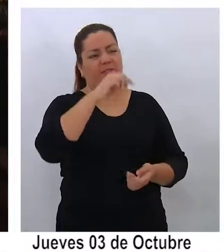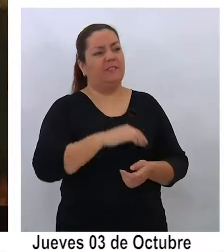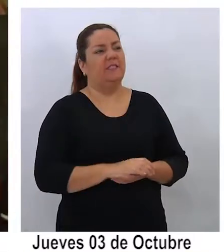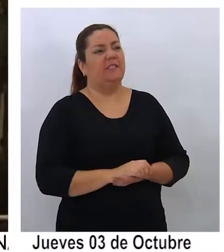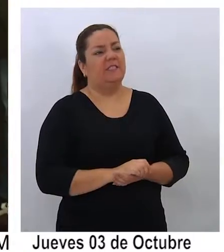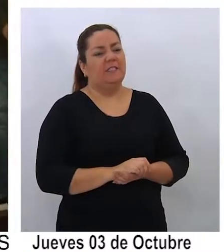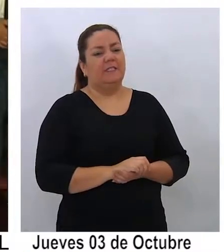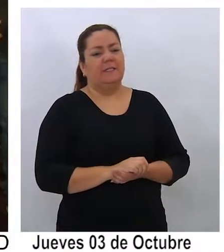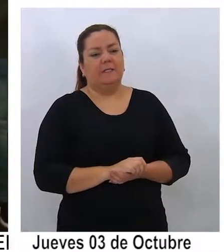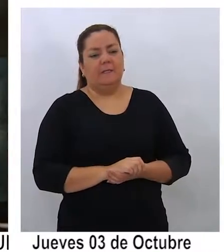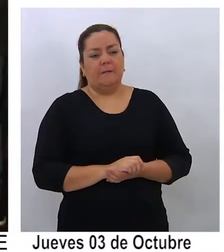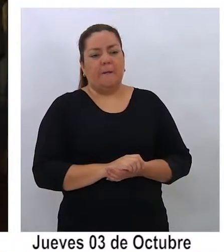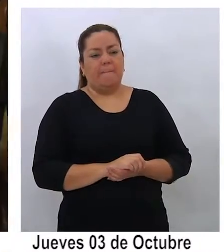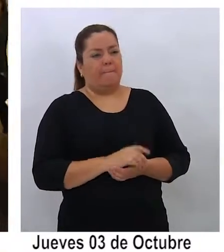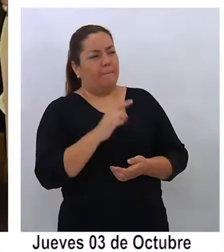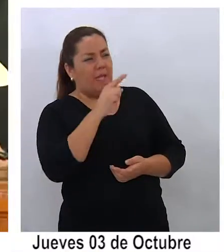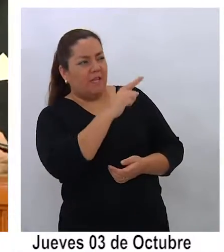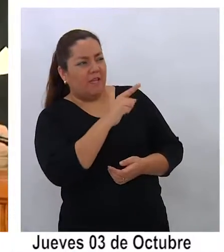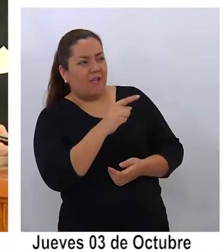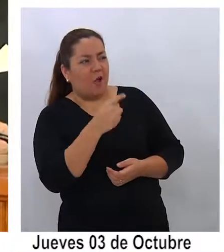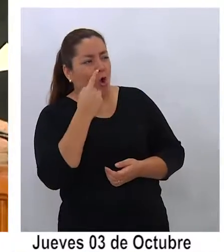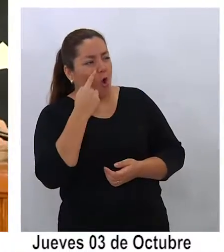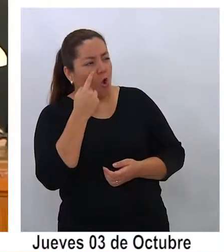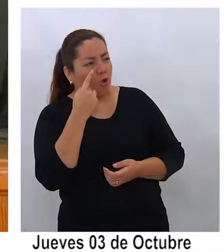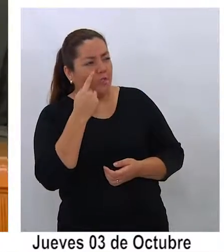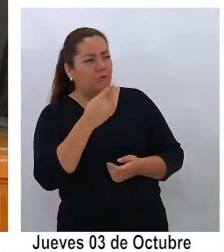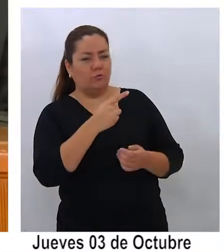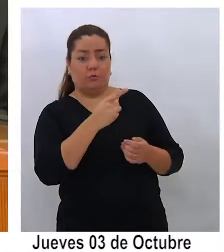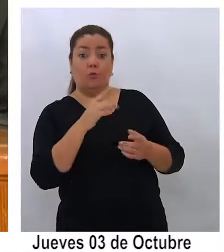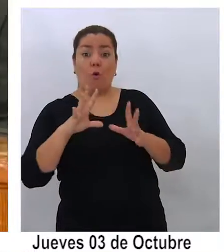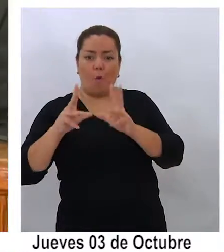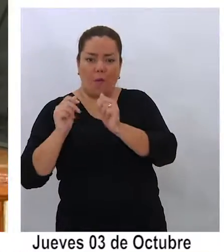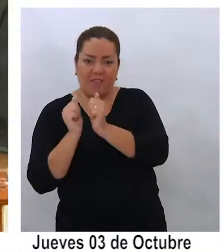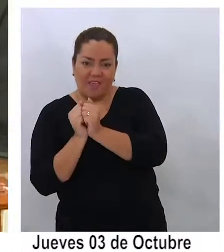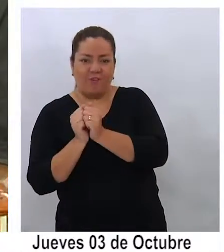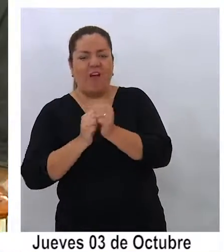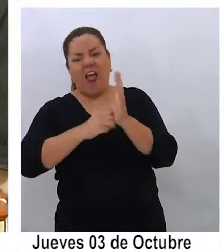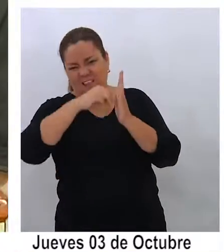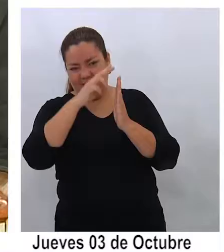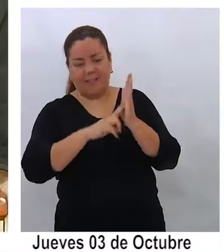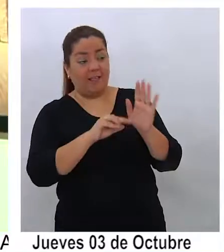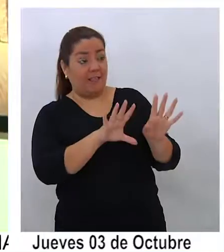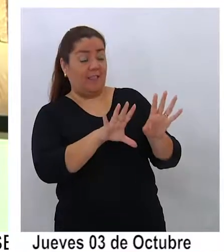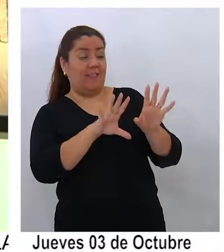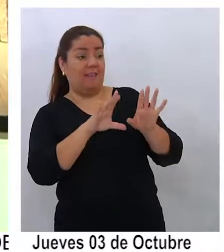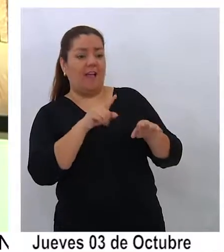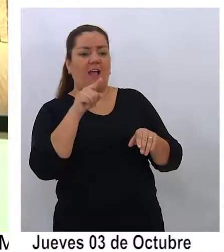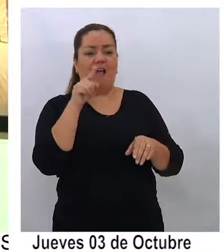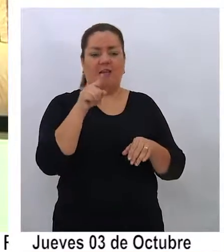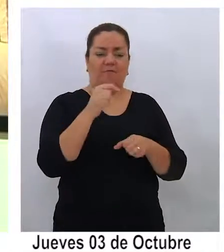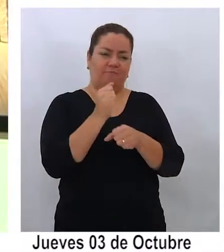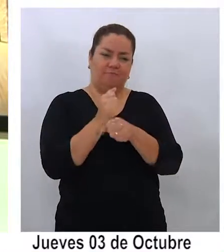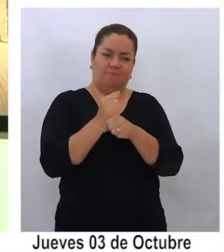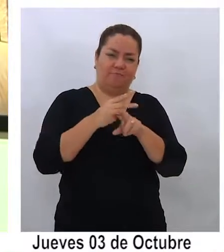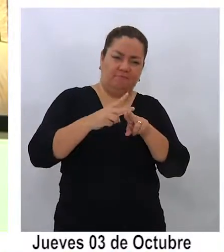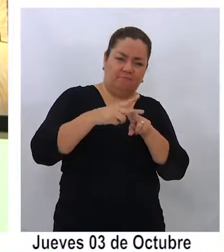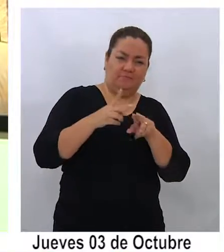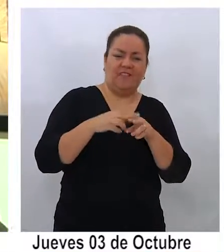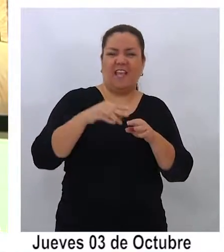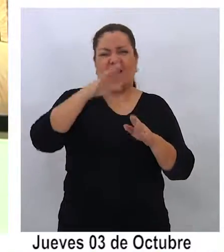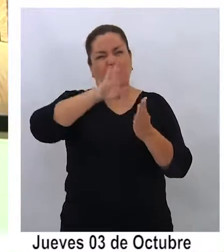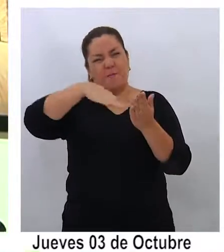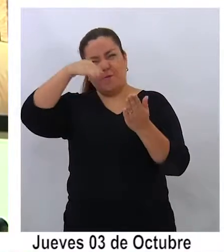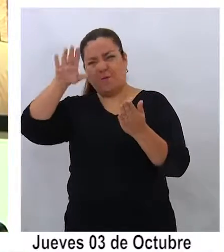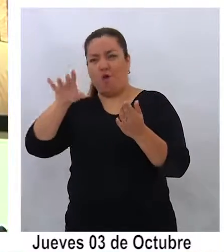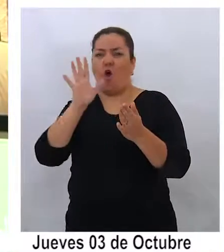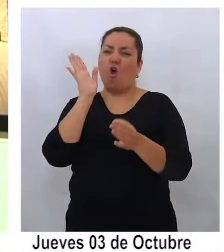sus colegas artistas, quienes destacan su aporte a las artes. Sucede que Tito siempre pintó así, colores